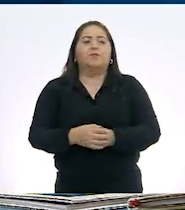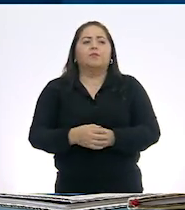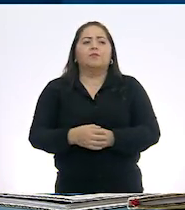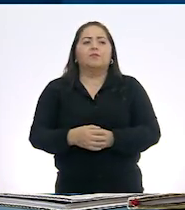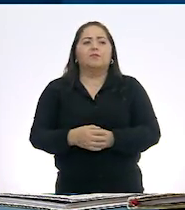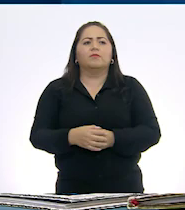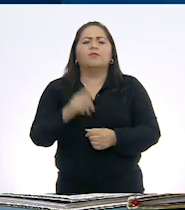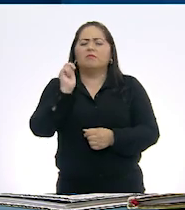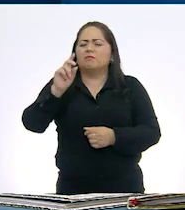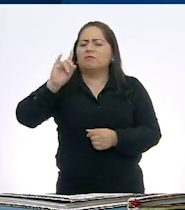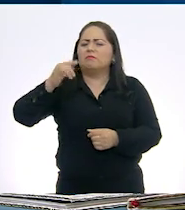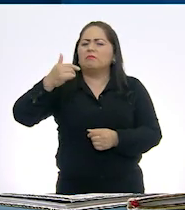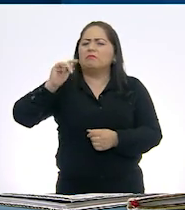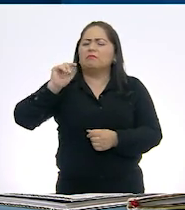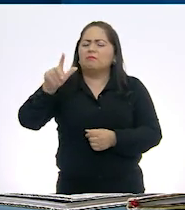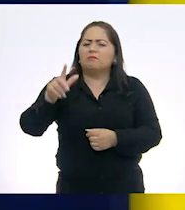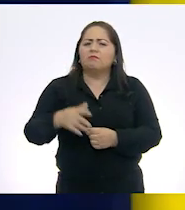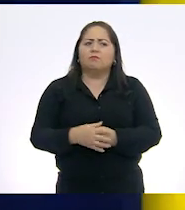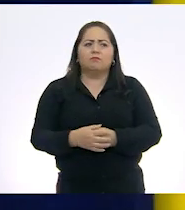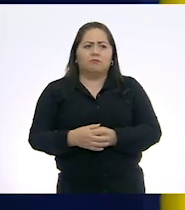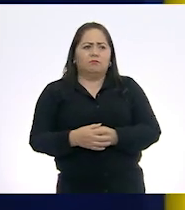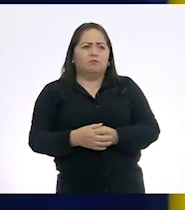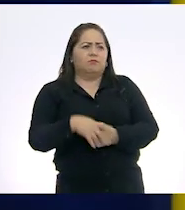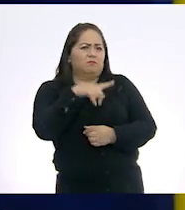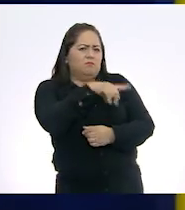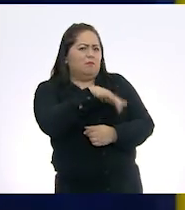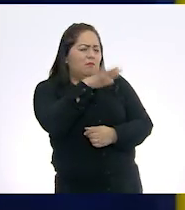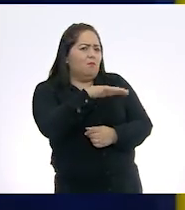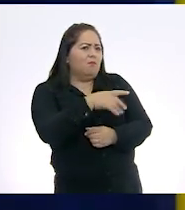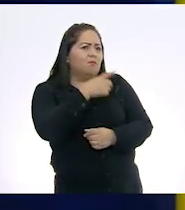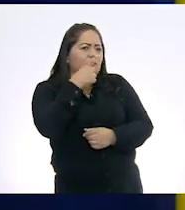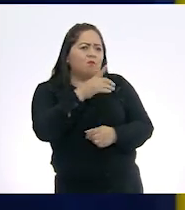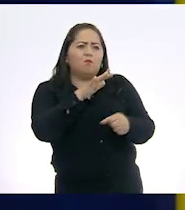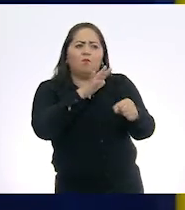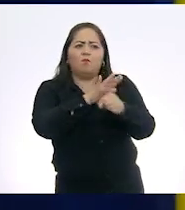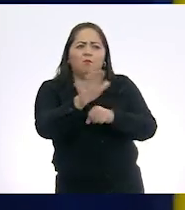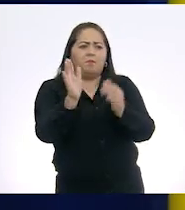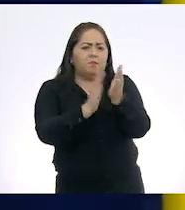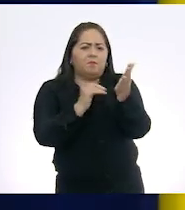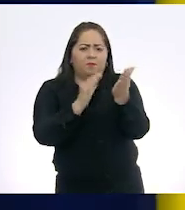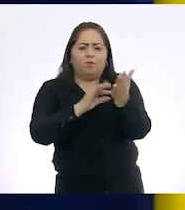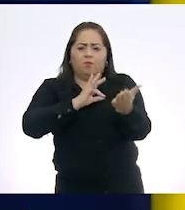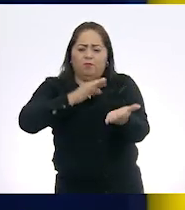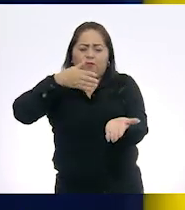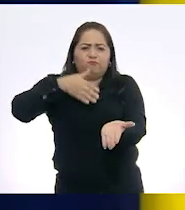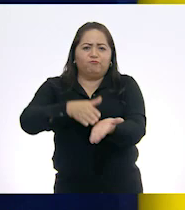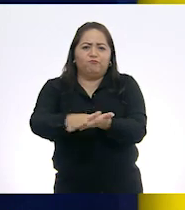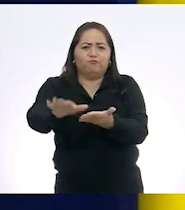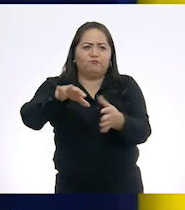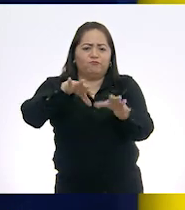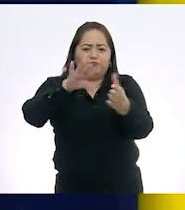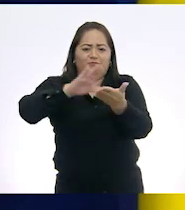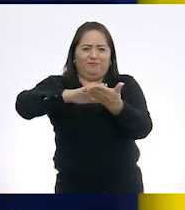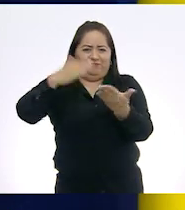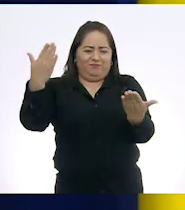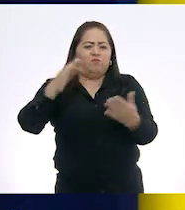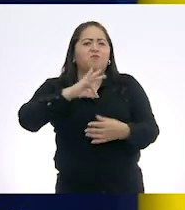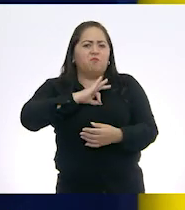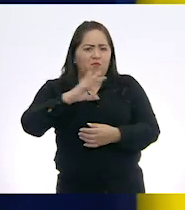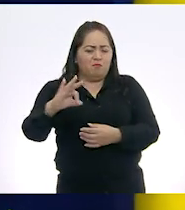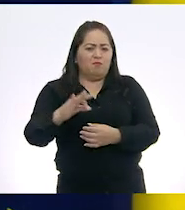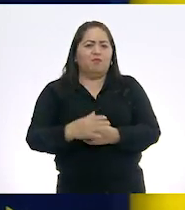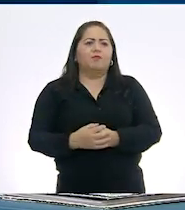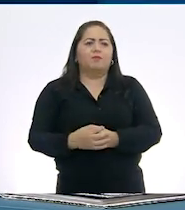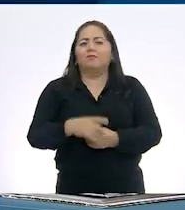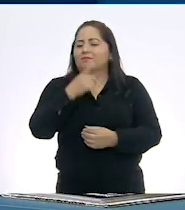será un libro digital? Pues como usted lo acaba de decir, cualquier documento se puede digitalizar, poner en dígitos. Claro que sí.